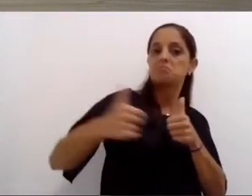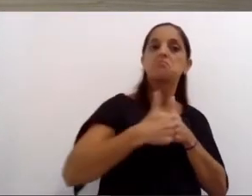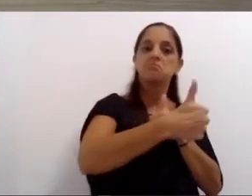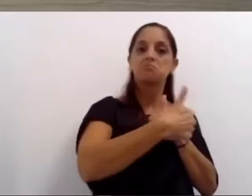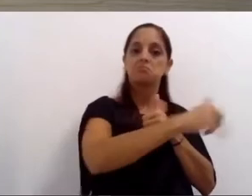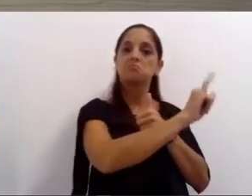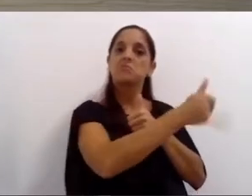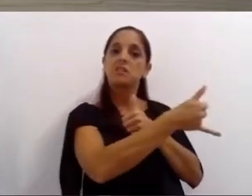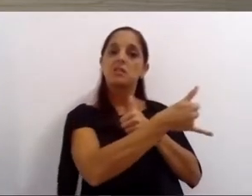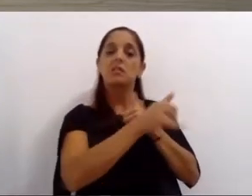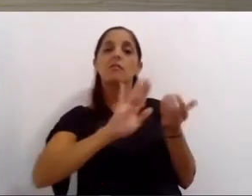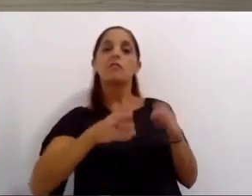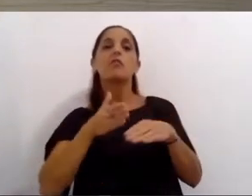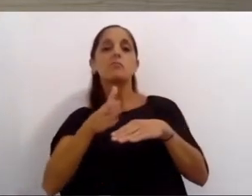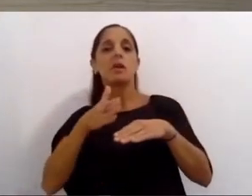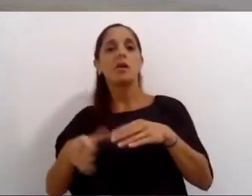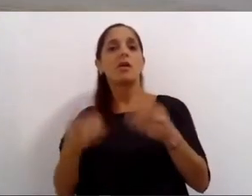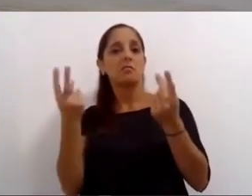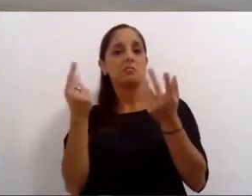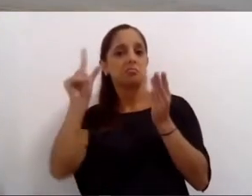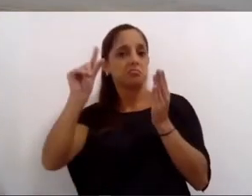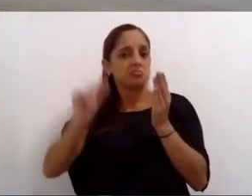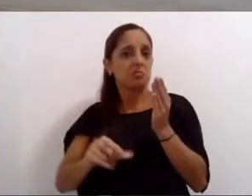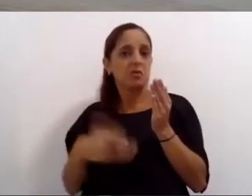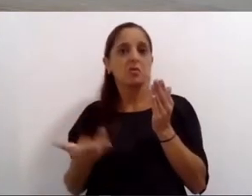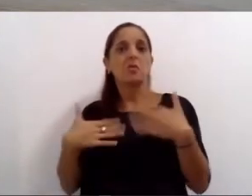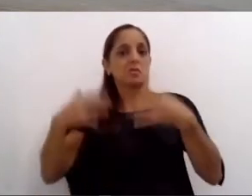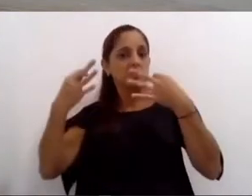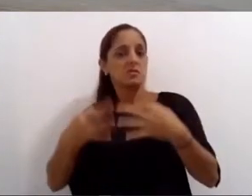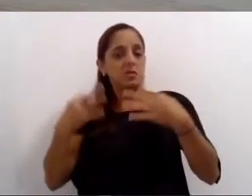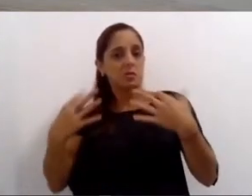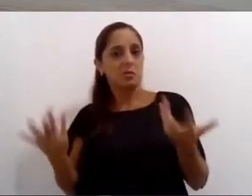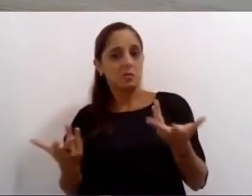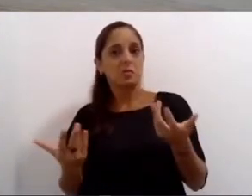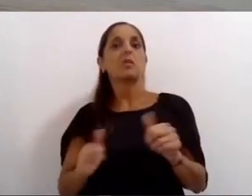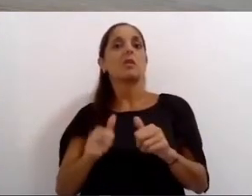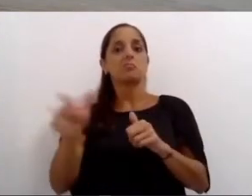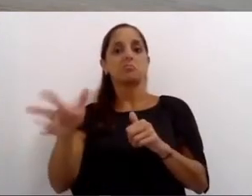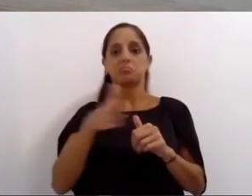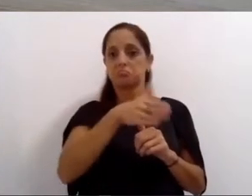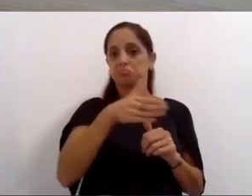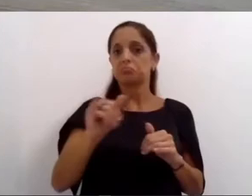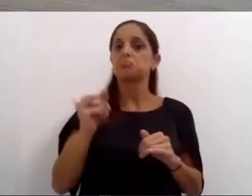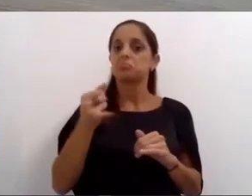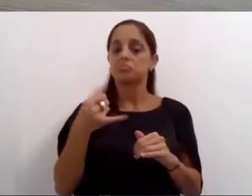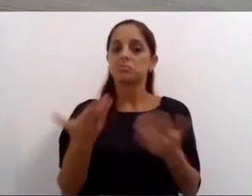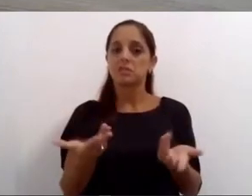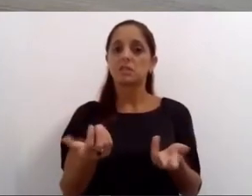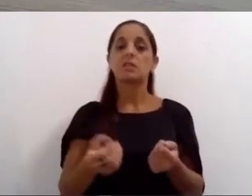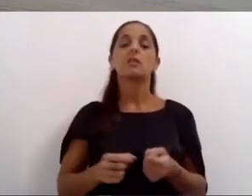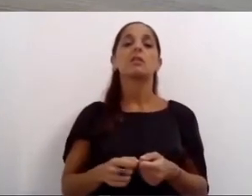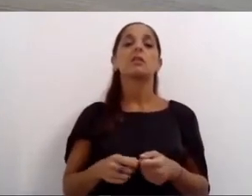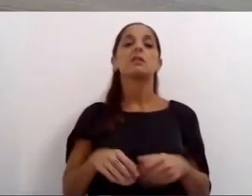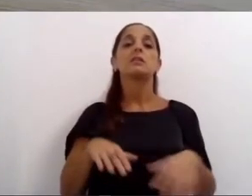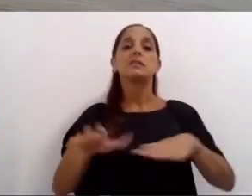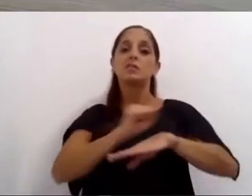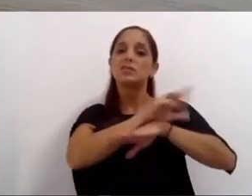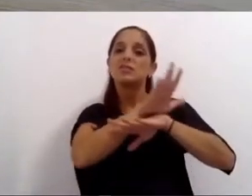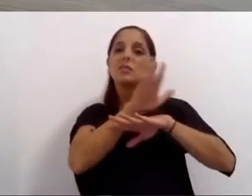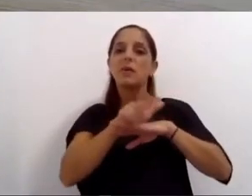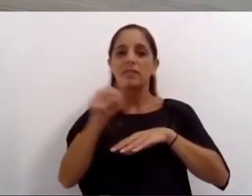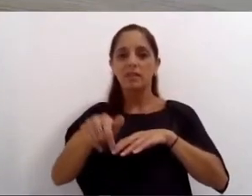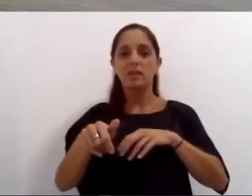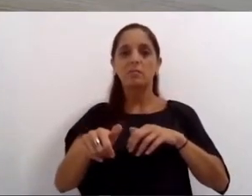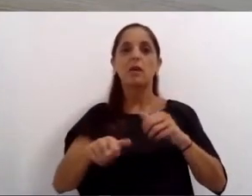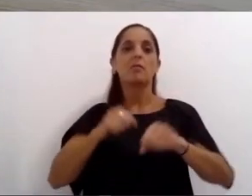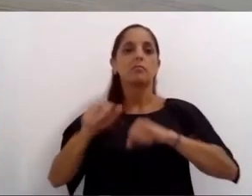desplazarse de forma rápida económica y segura para impulsar el uso de la bicicleta en plena pandemia avanzamos en una iniciativa del